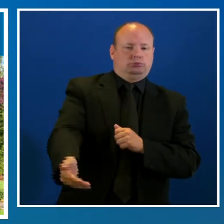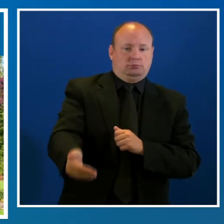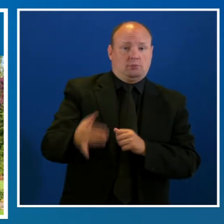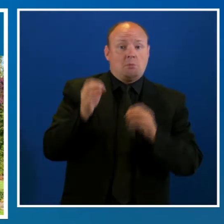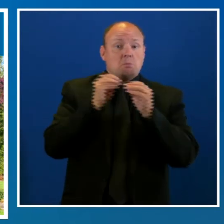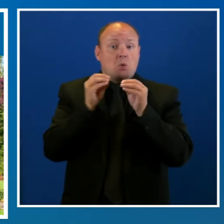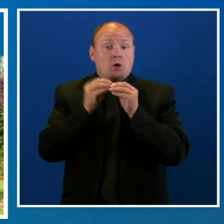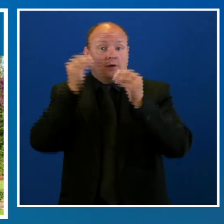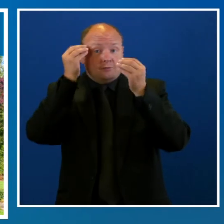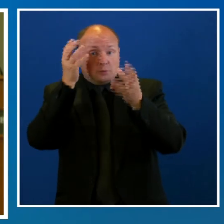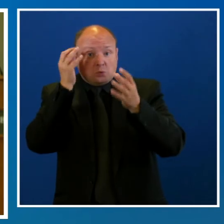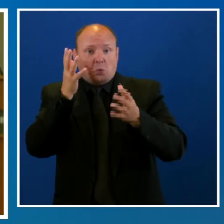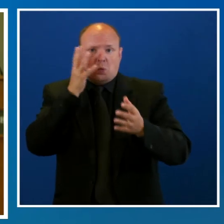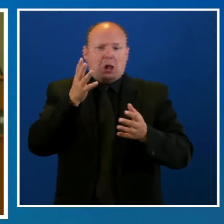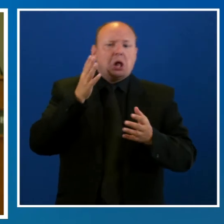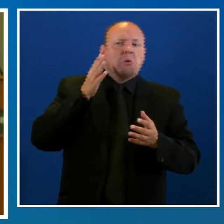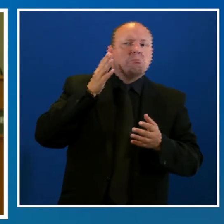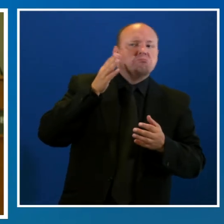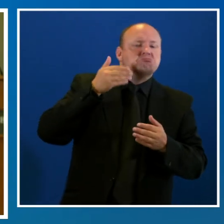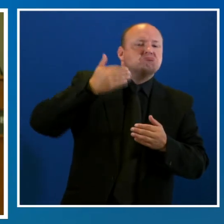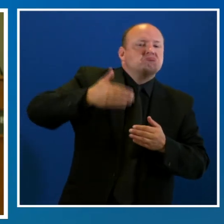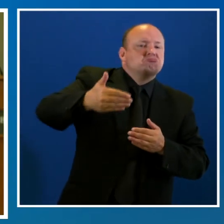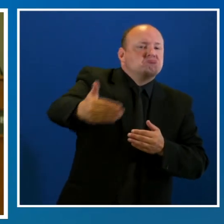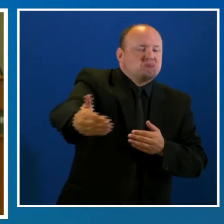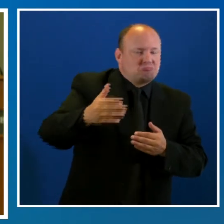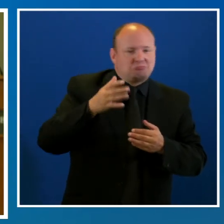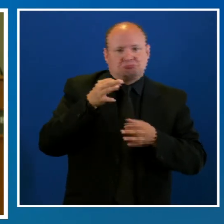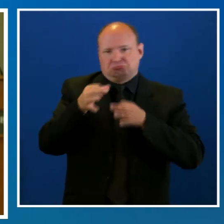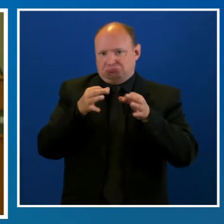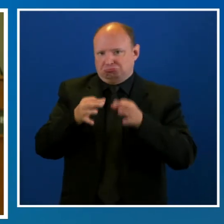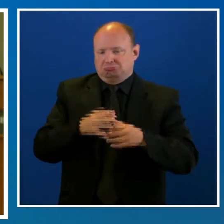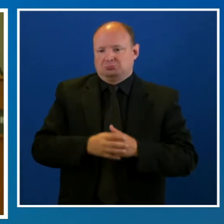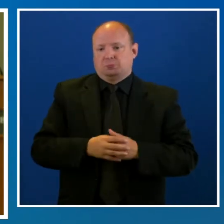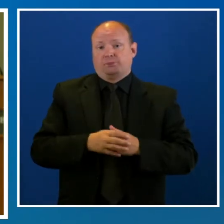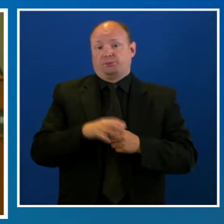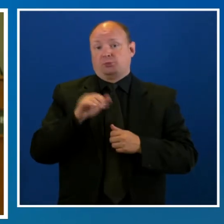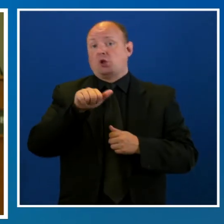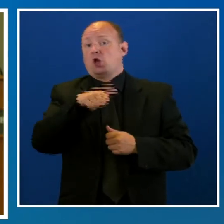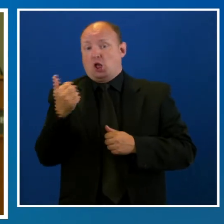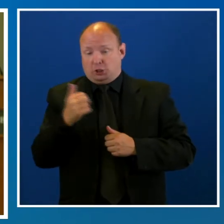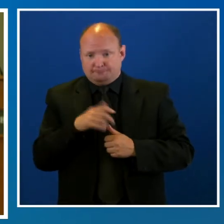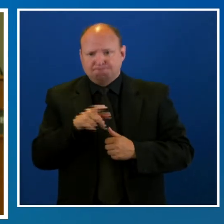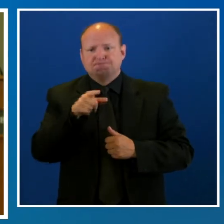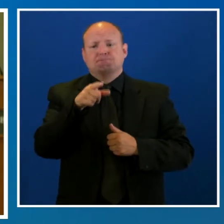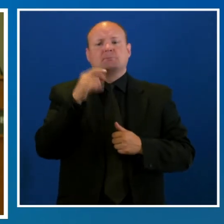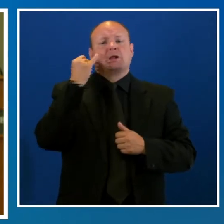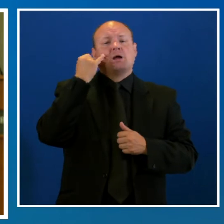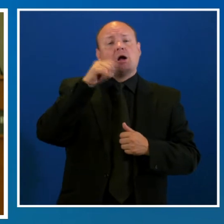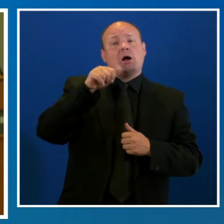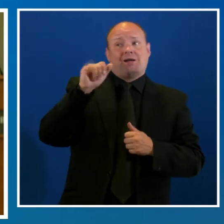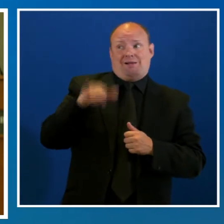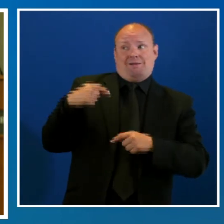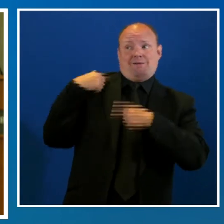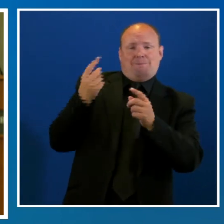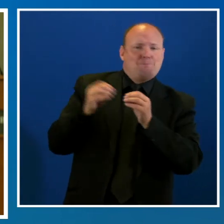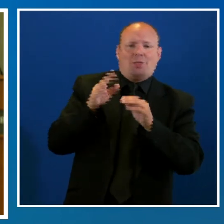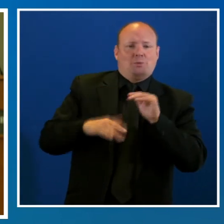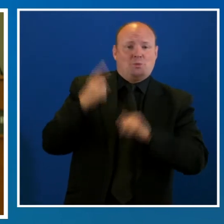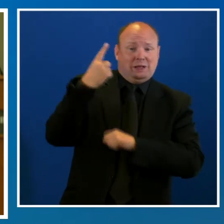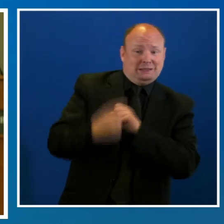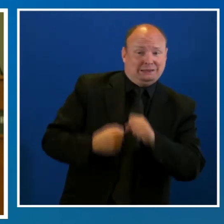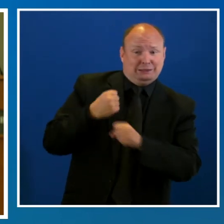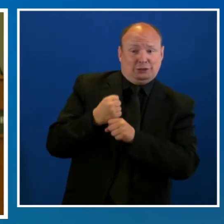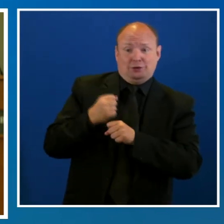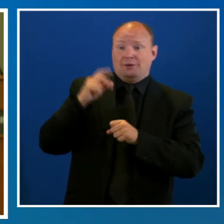más detalles que se anunciarían pronto. Y después de más de un año de quedarme y